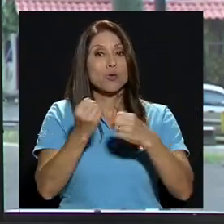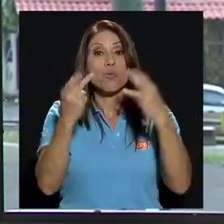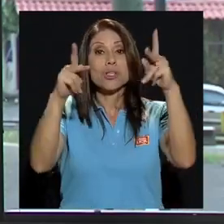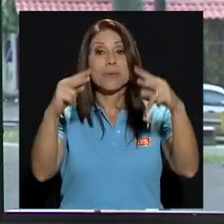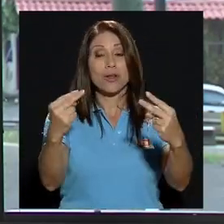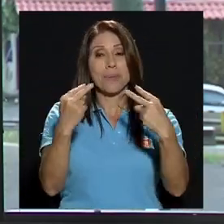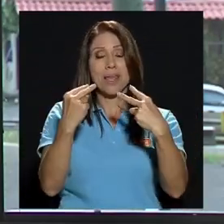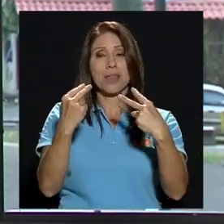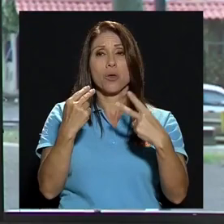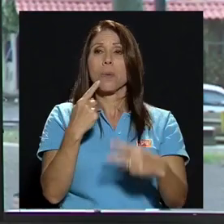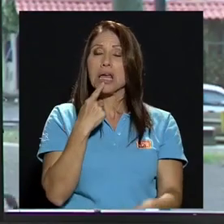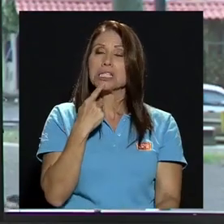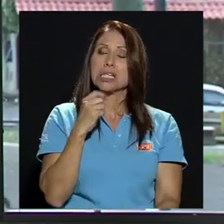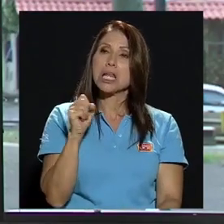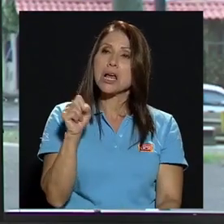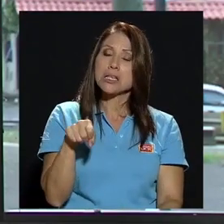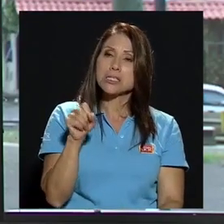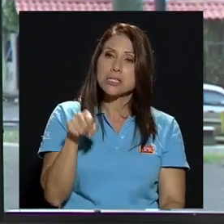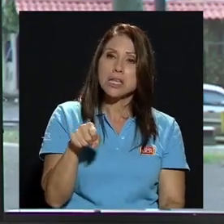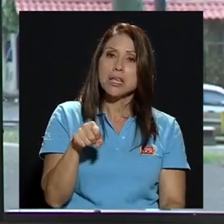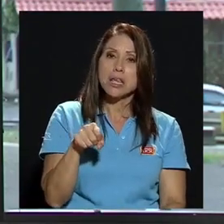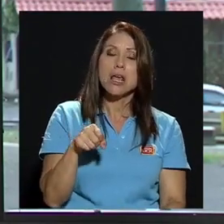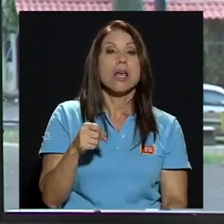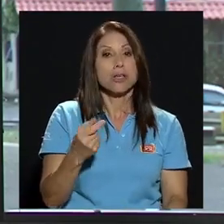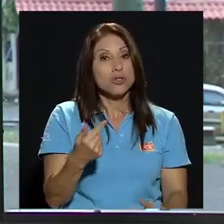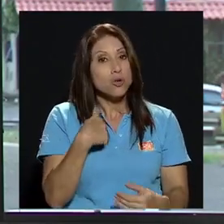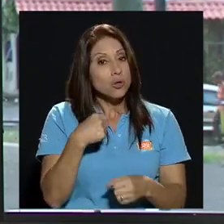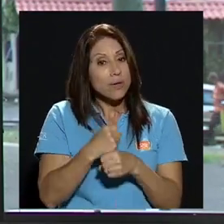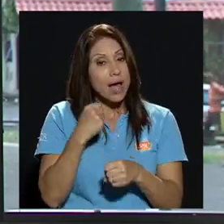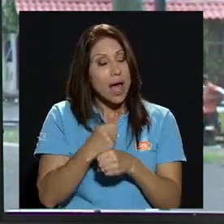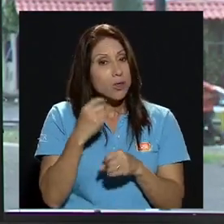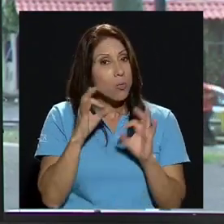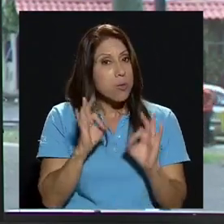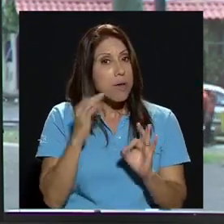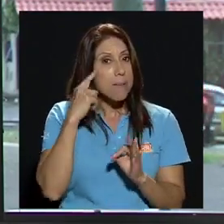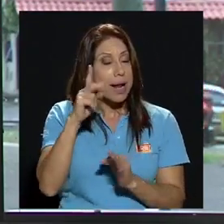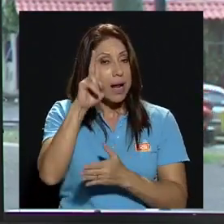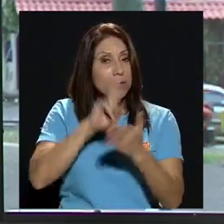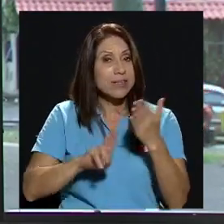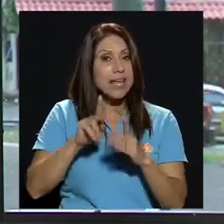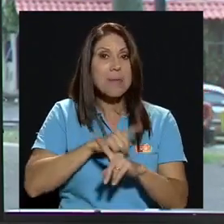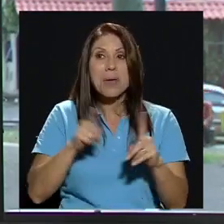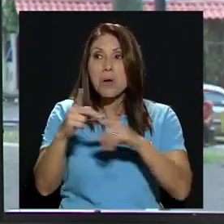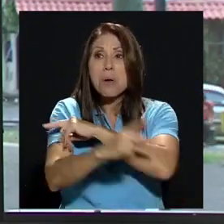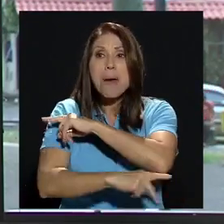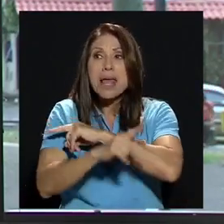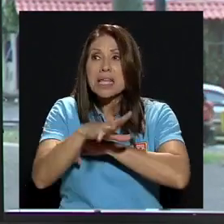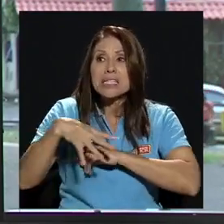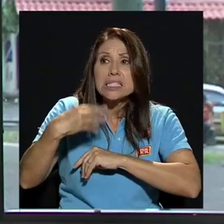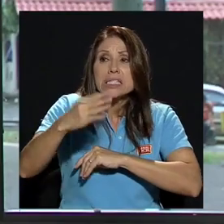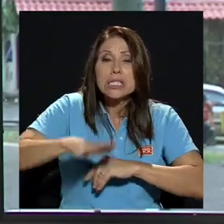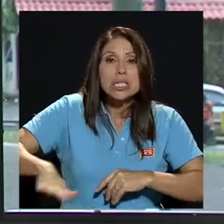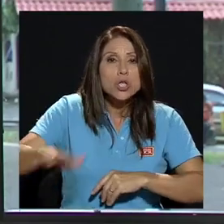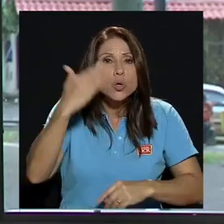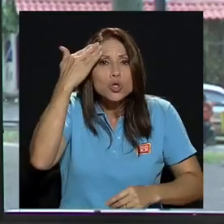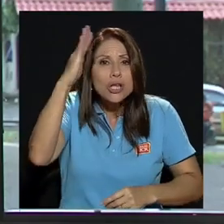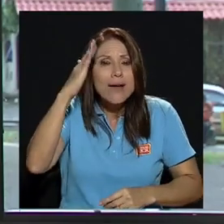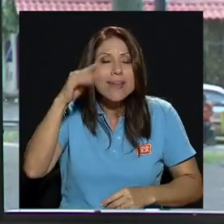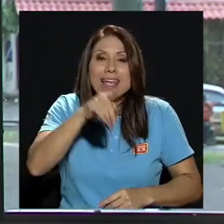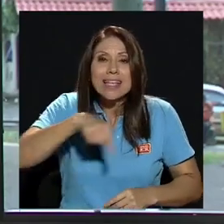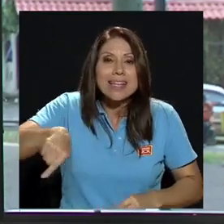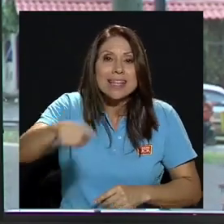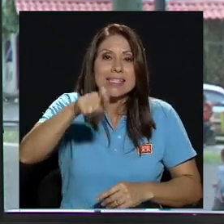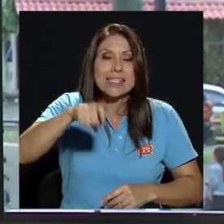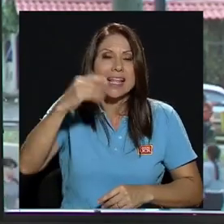verdad yo estoy haciendo un gran aporte por la universidad pero el país no lo sabe el país ya necesita saber qué somos qué es lo que estamos haciendo